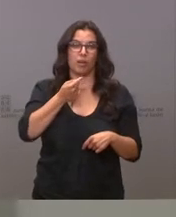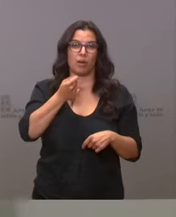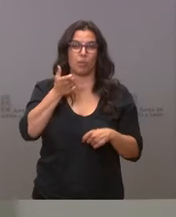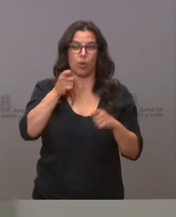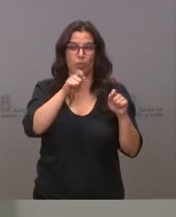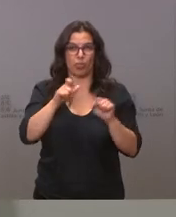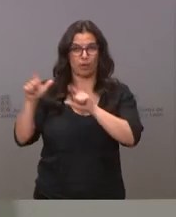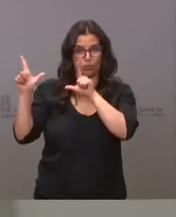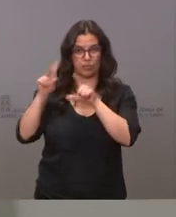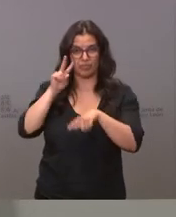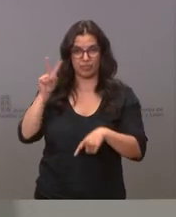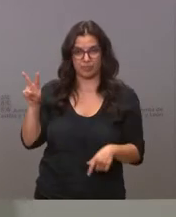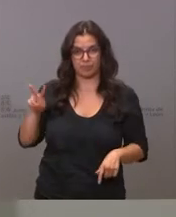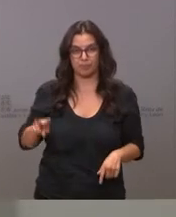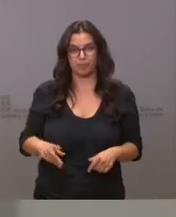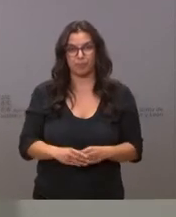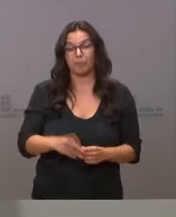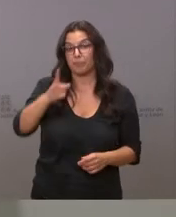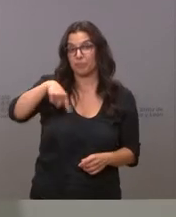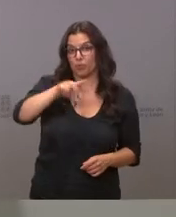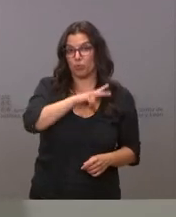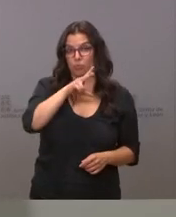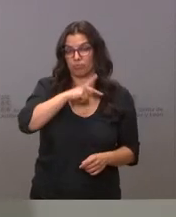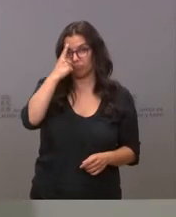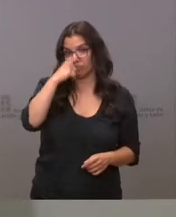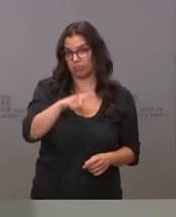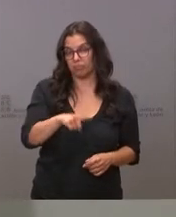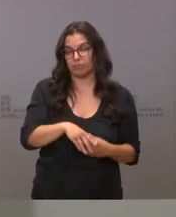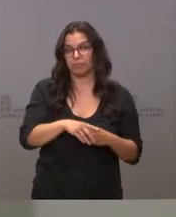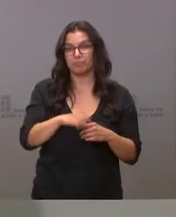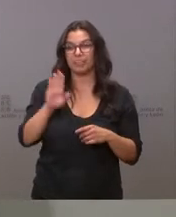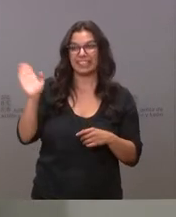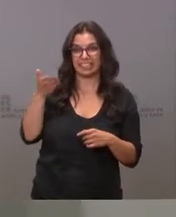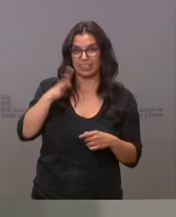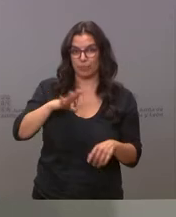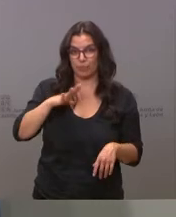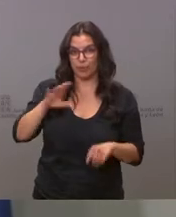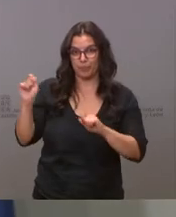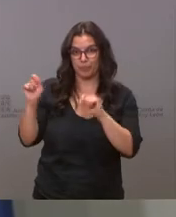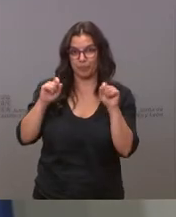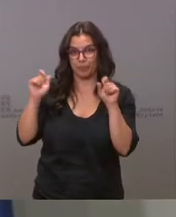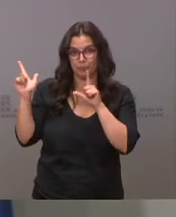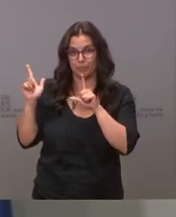diapositivas. Como todos ustedes saben, los datos